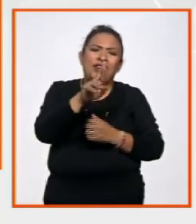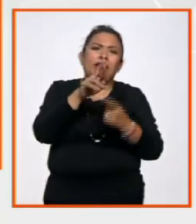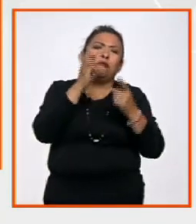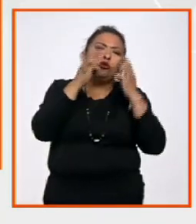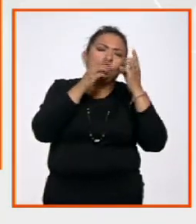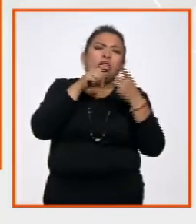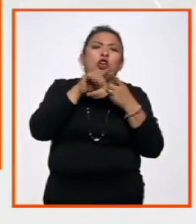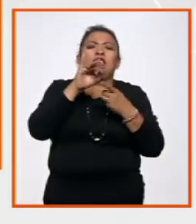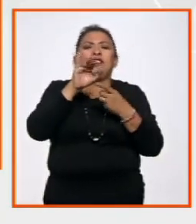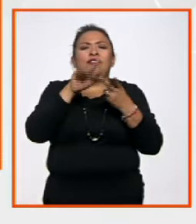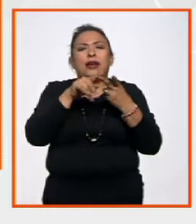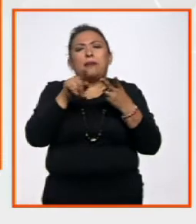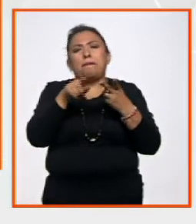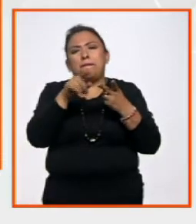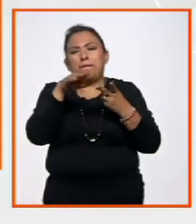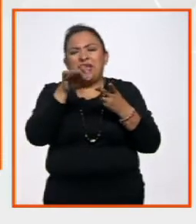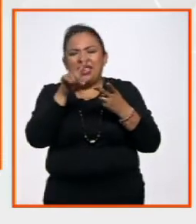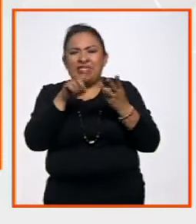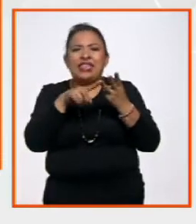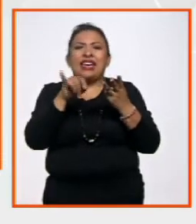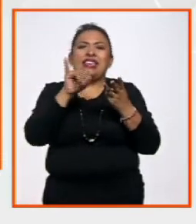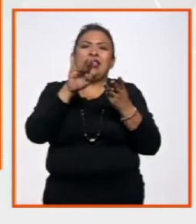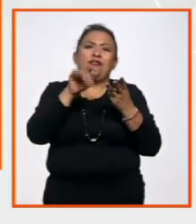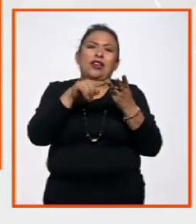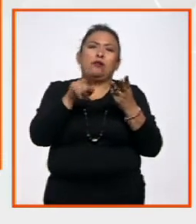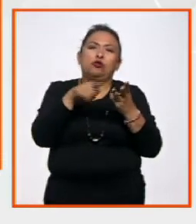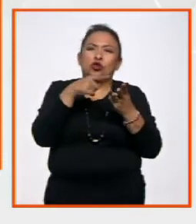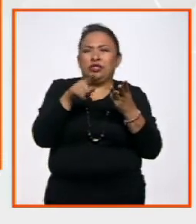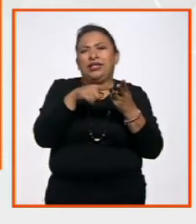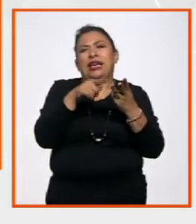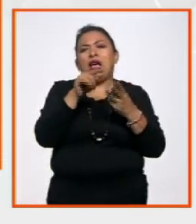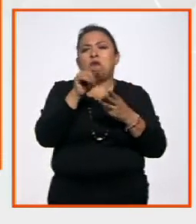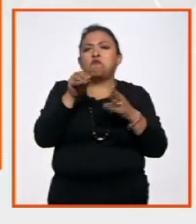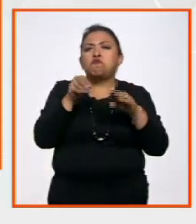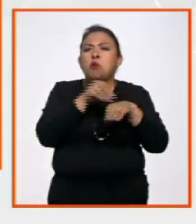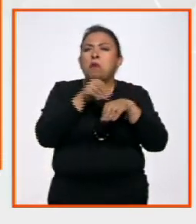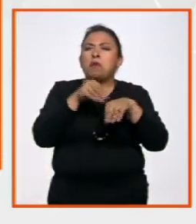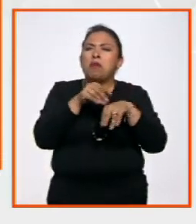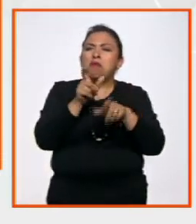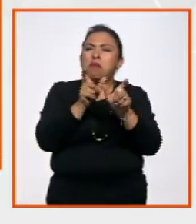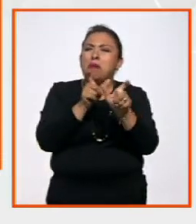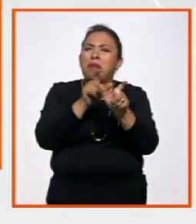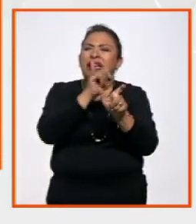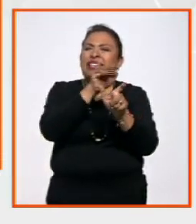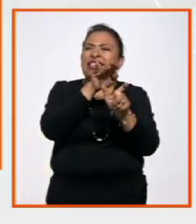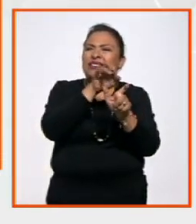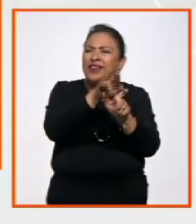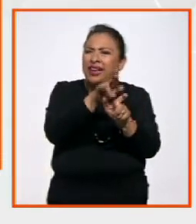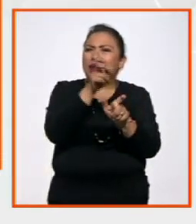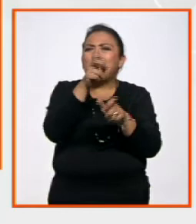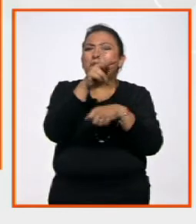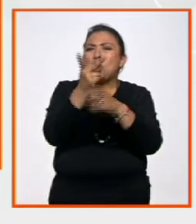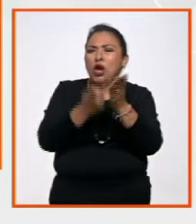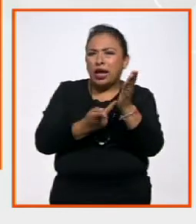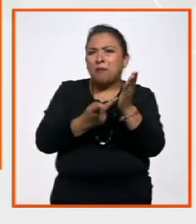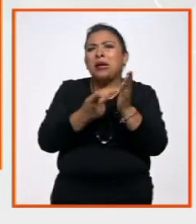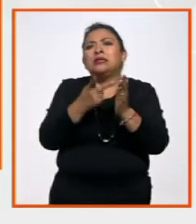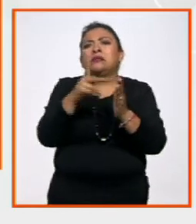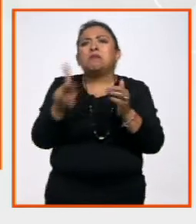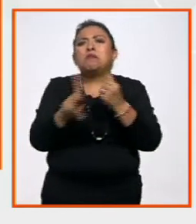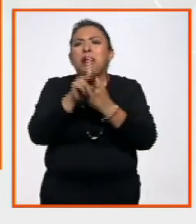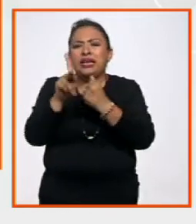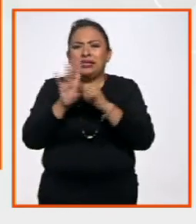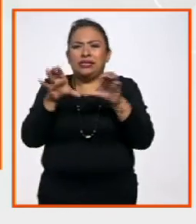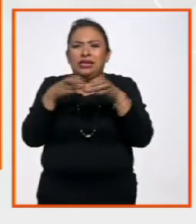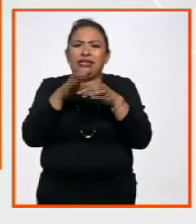IBER Media, IBER Orquestas, IBER Música y son programas por los cuales los países de la comunidad